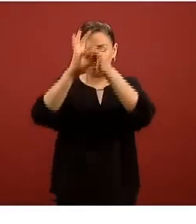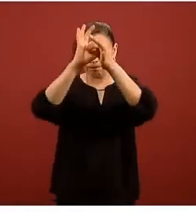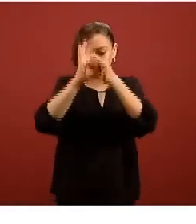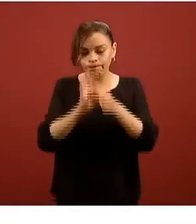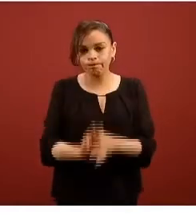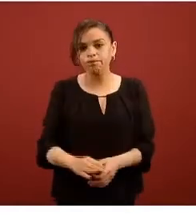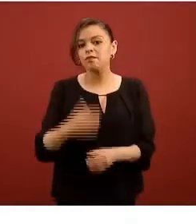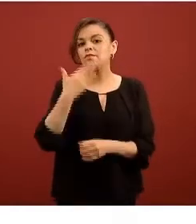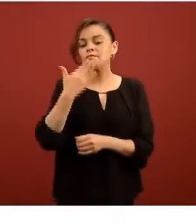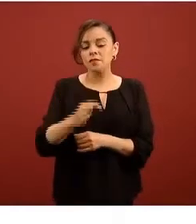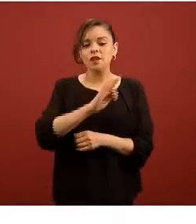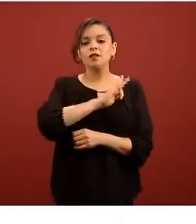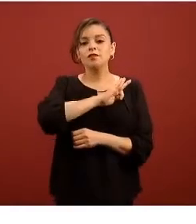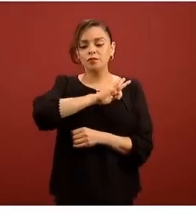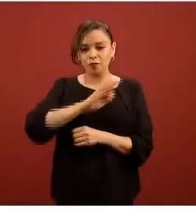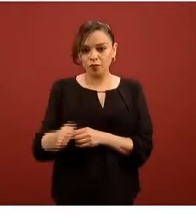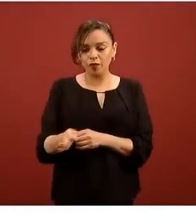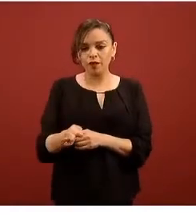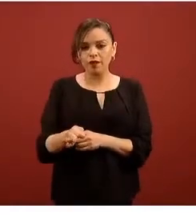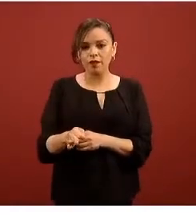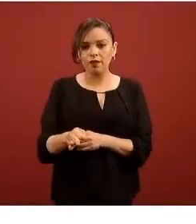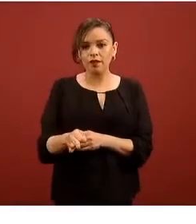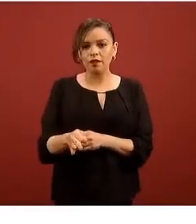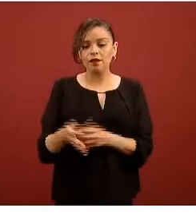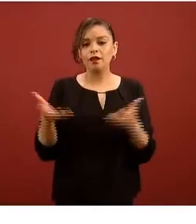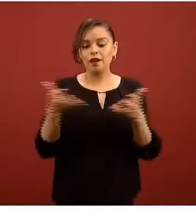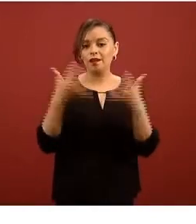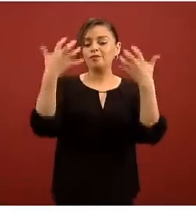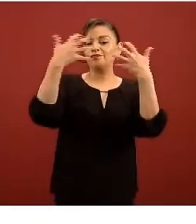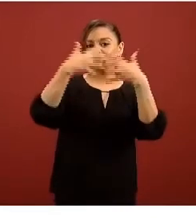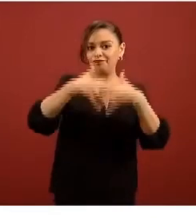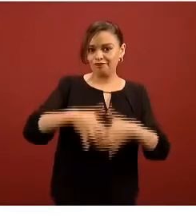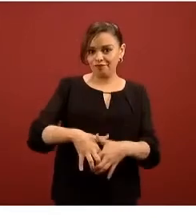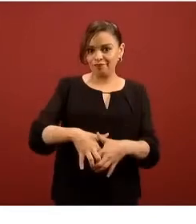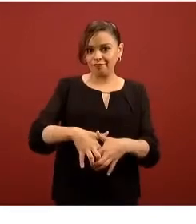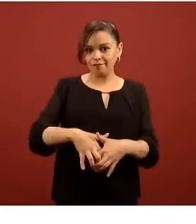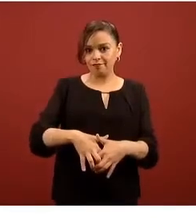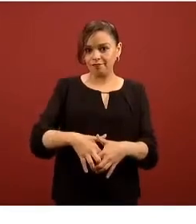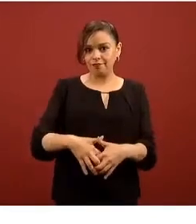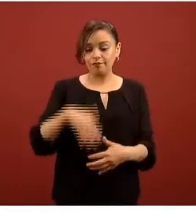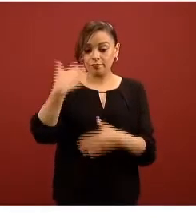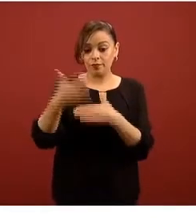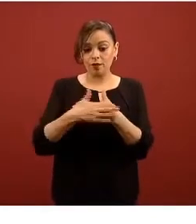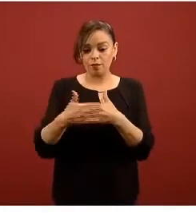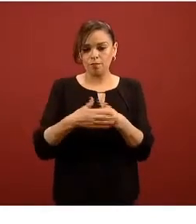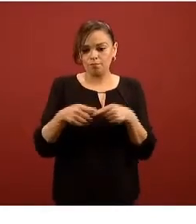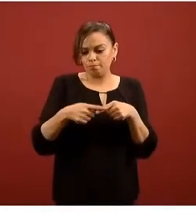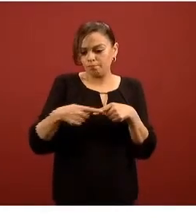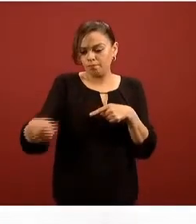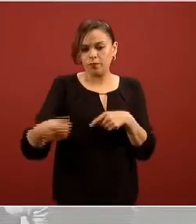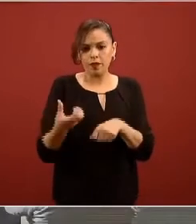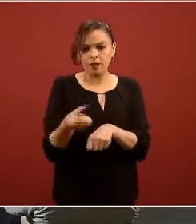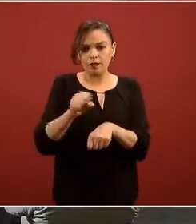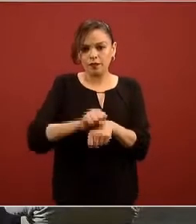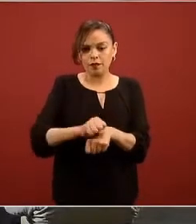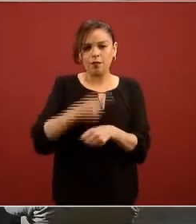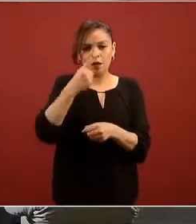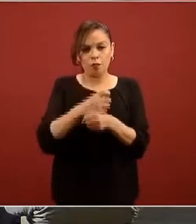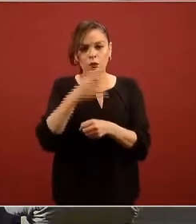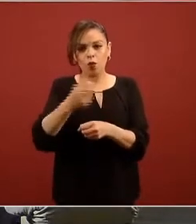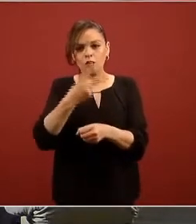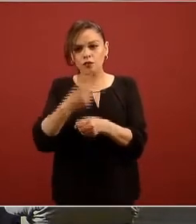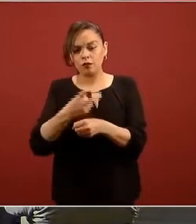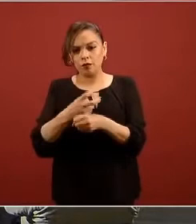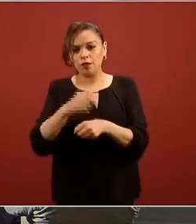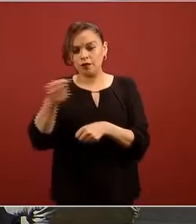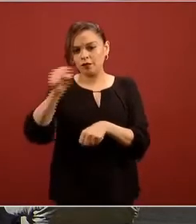ser capaces de producirse para estas primeras semanas de mayo la segunda semana de mayo son de tipo